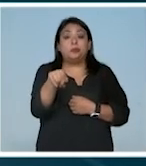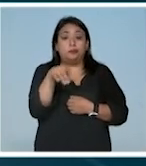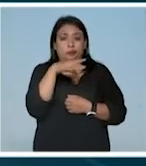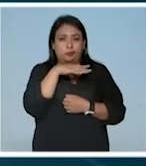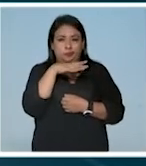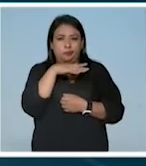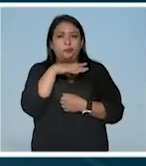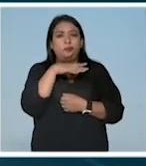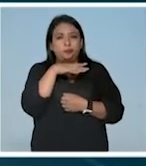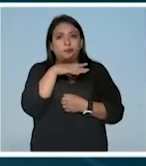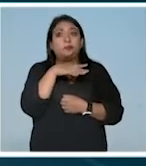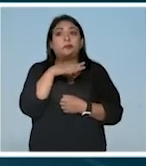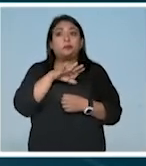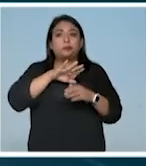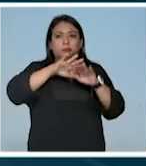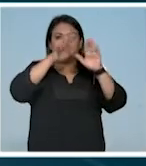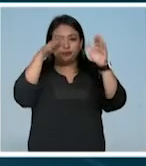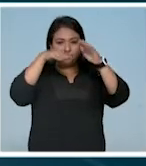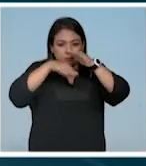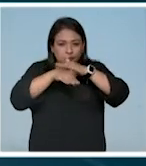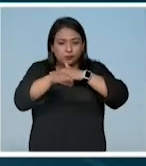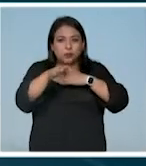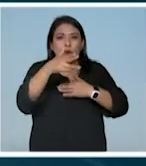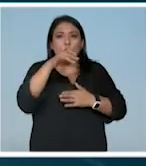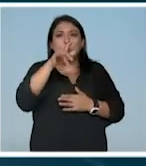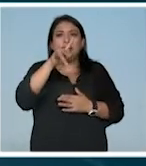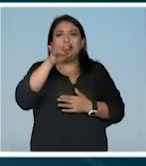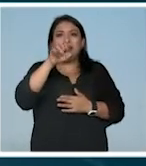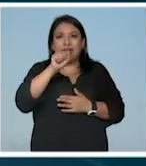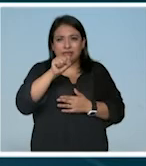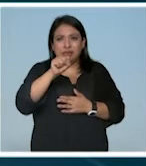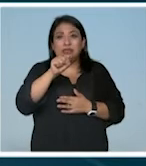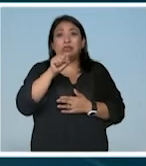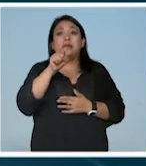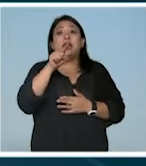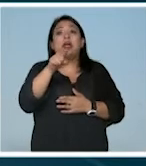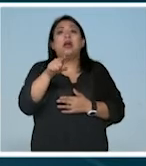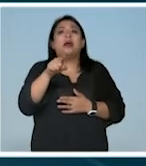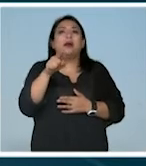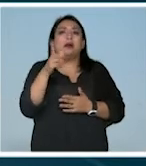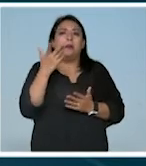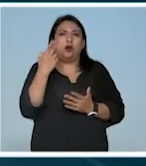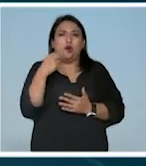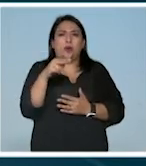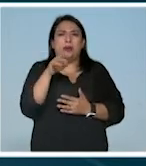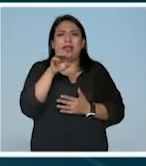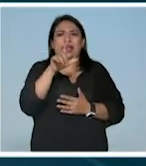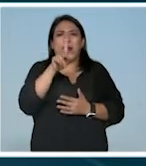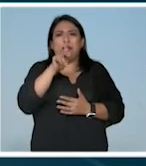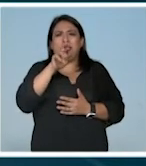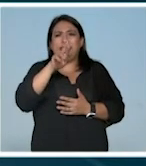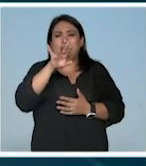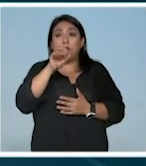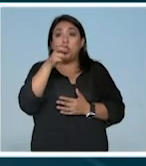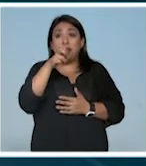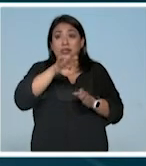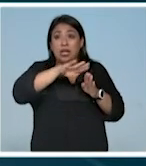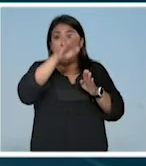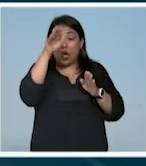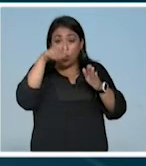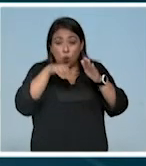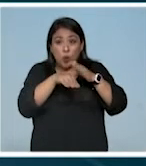encuentra la cueva de Huités, que se llama El Principio. Esta cueva fue